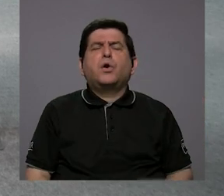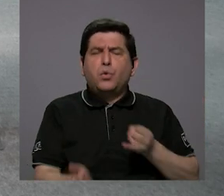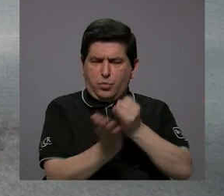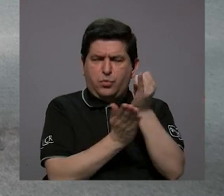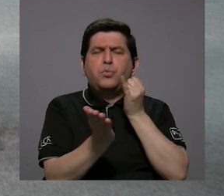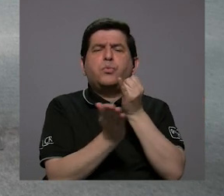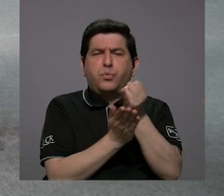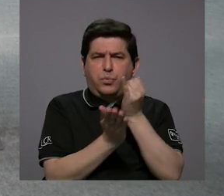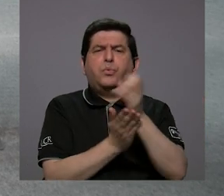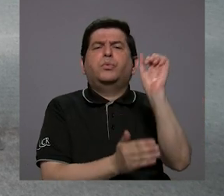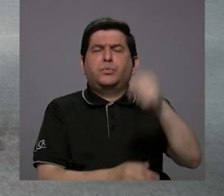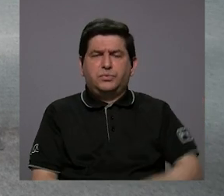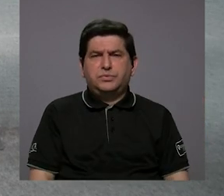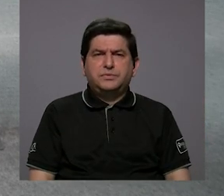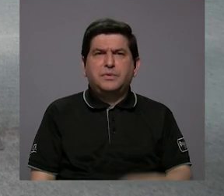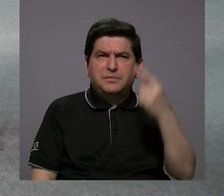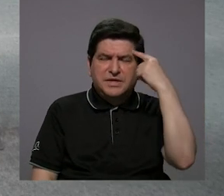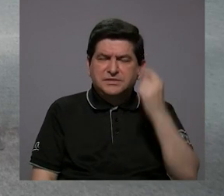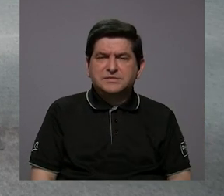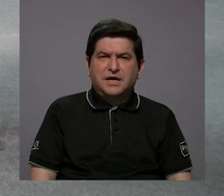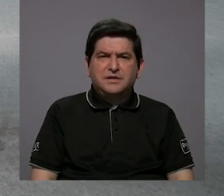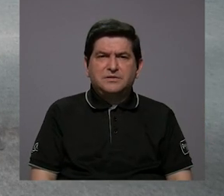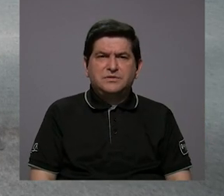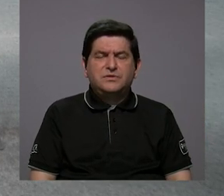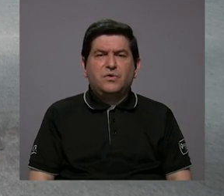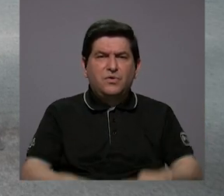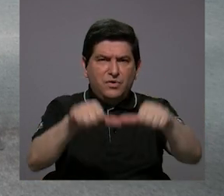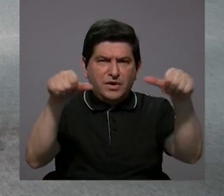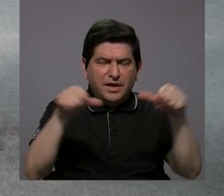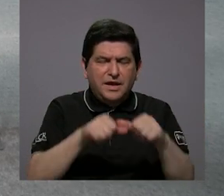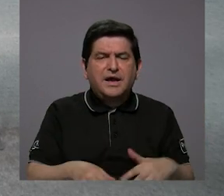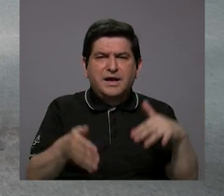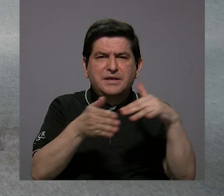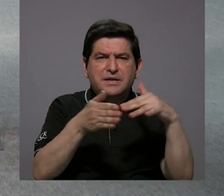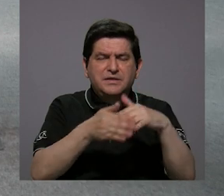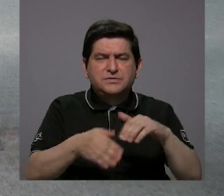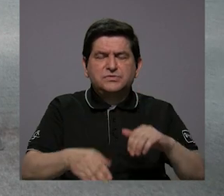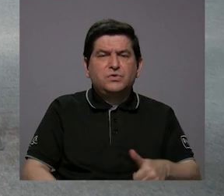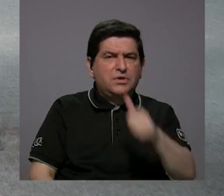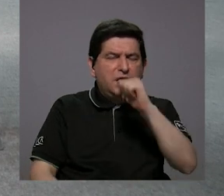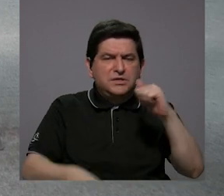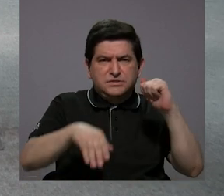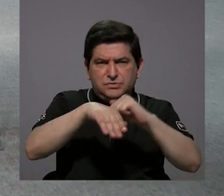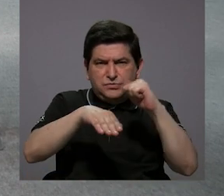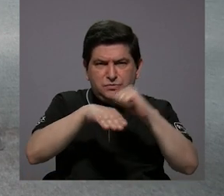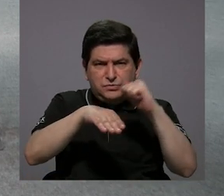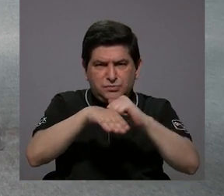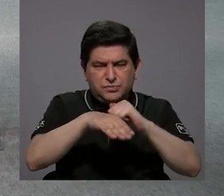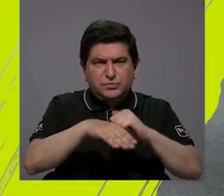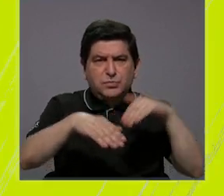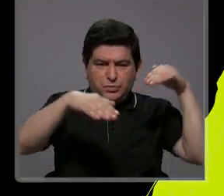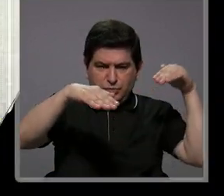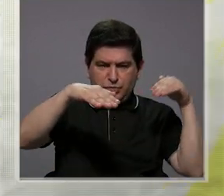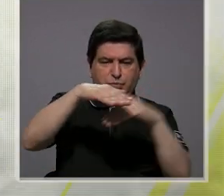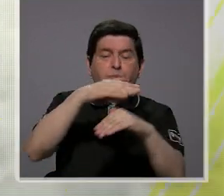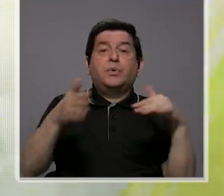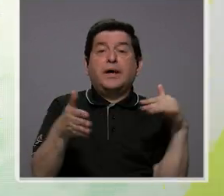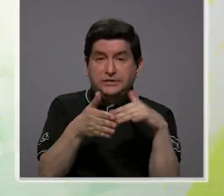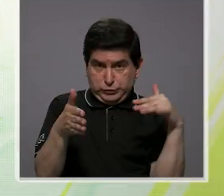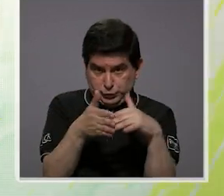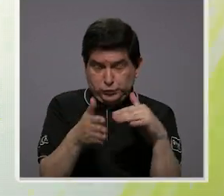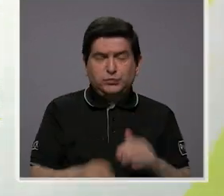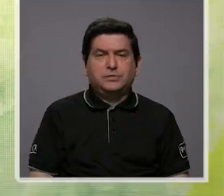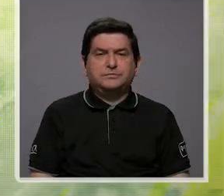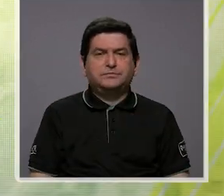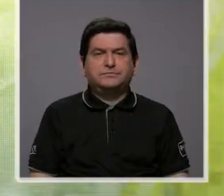ha hecho más investigación desde el punto de vista hidrogeológico, que es el área de especialización de que estudia el agua subterránea.